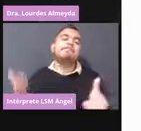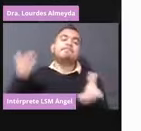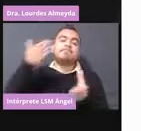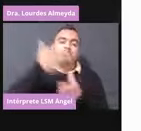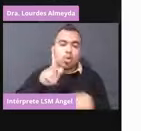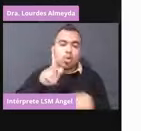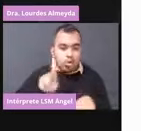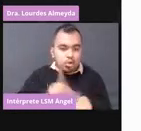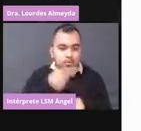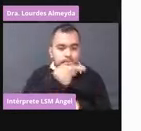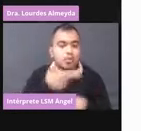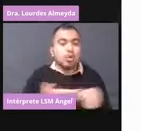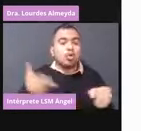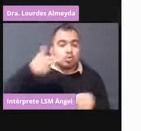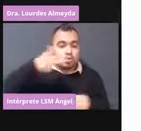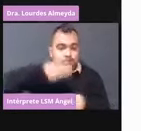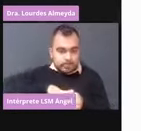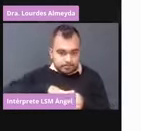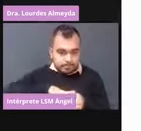La próxima.